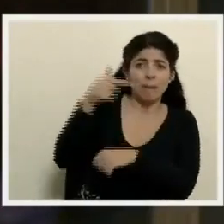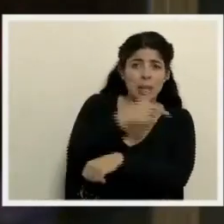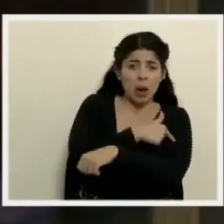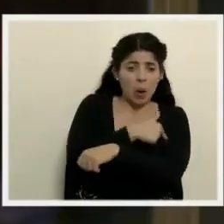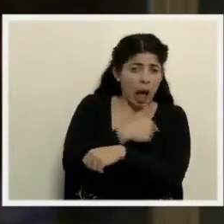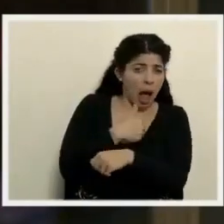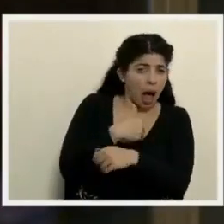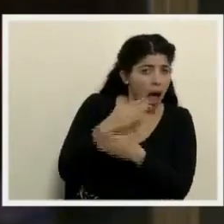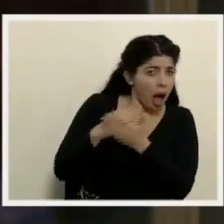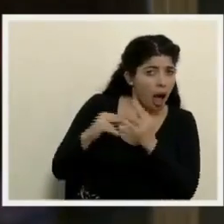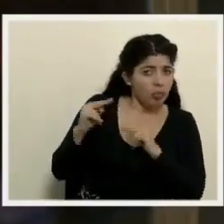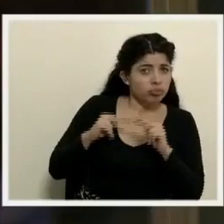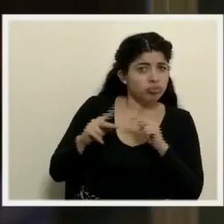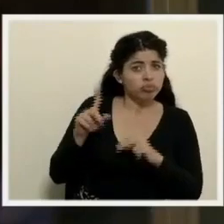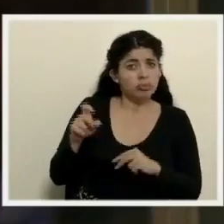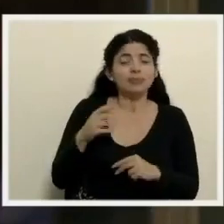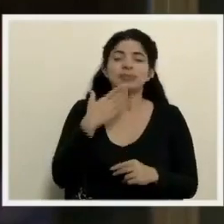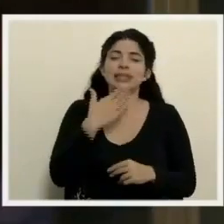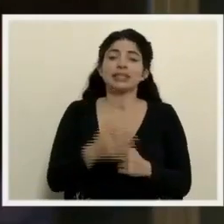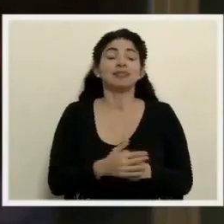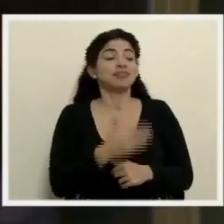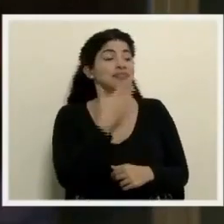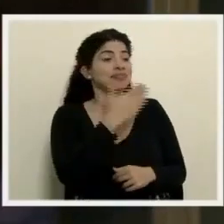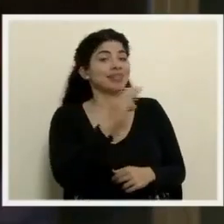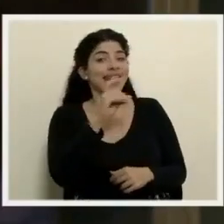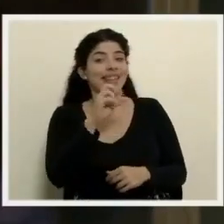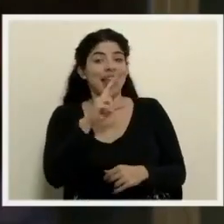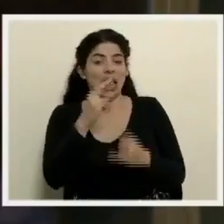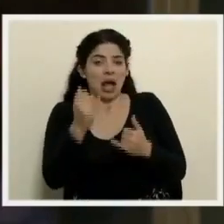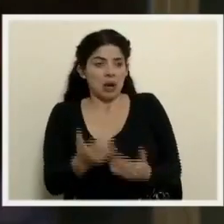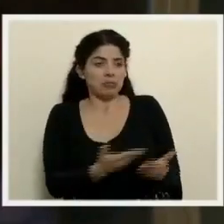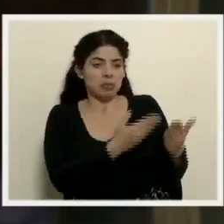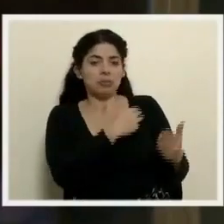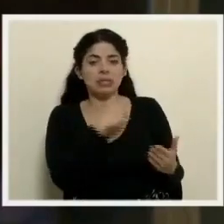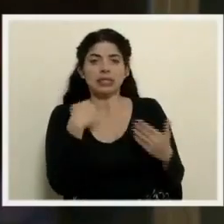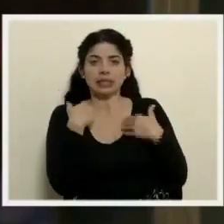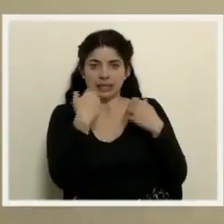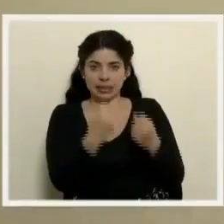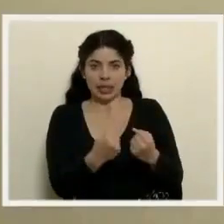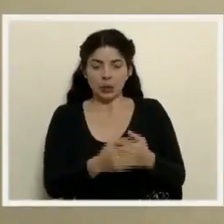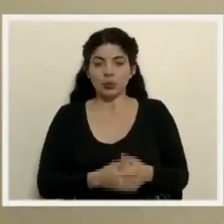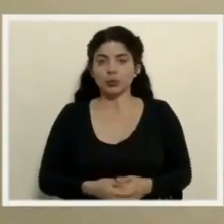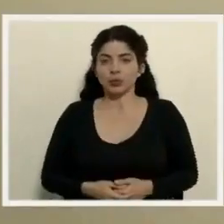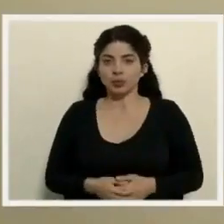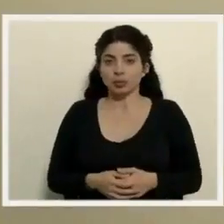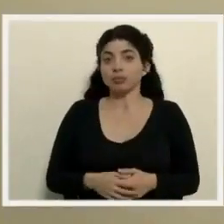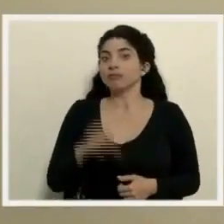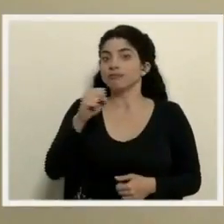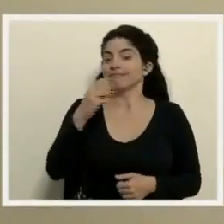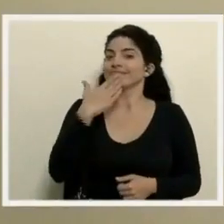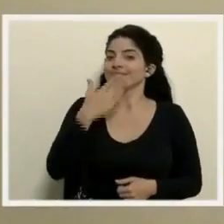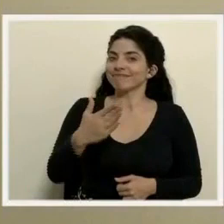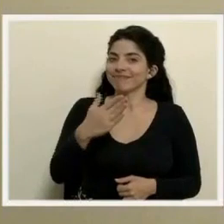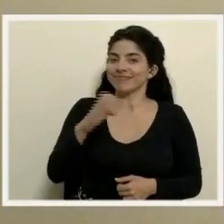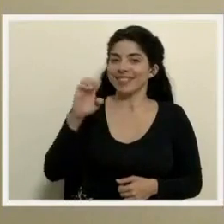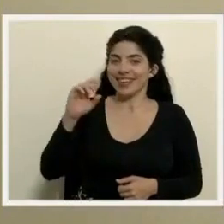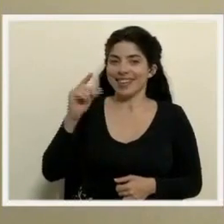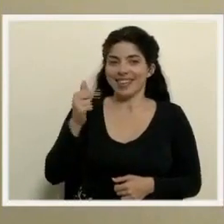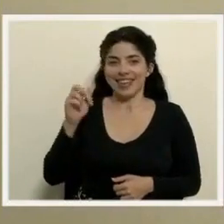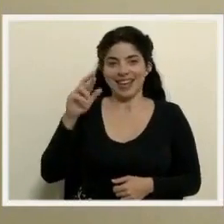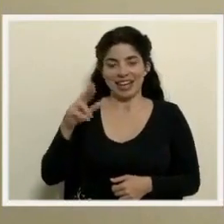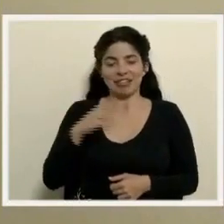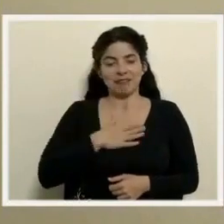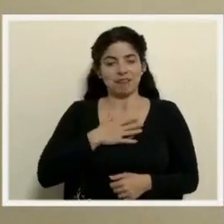vacunas? Eso sería. Gracias. Muchas gracias, don Edgar. Escuchamos al ministro de Salud. Sí, gracias, don Edgar. Para